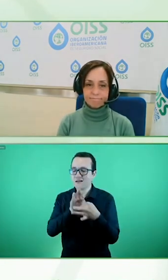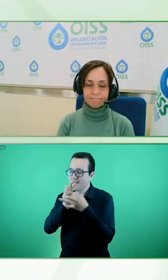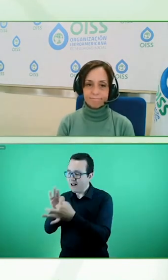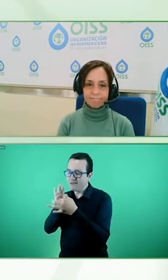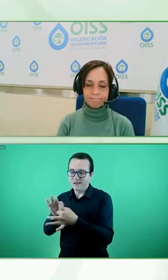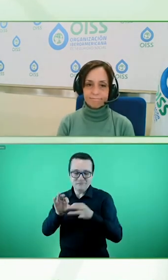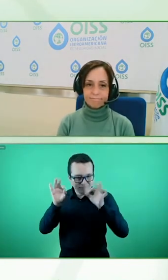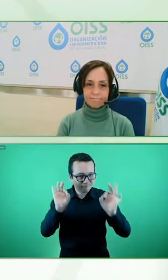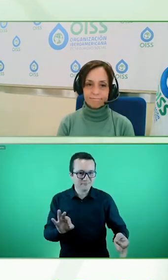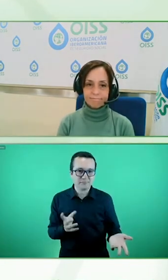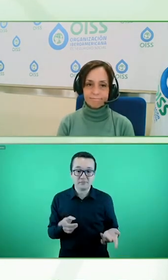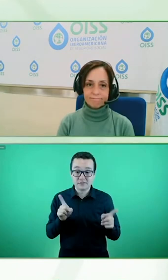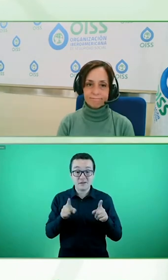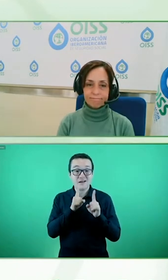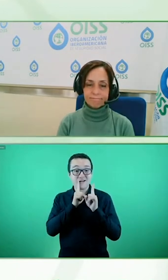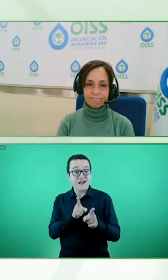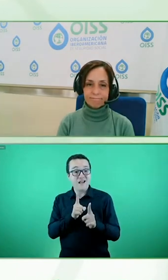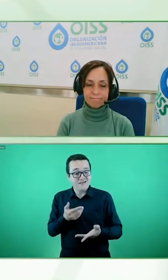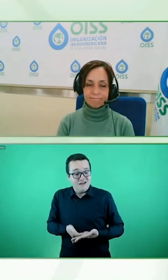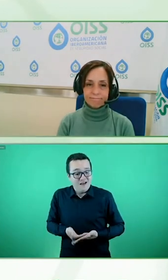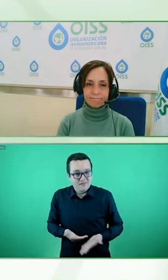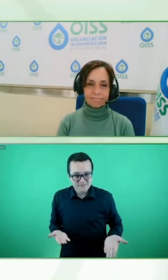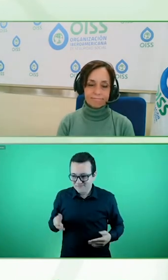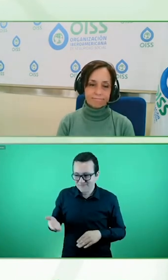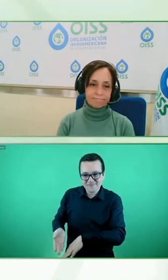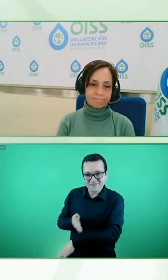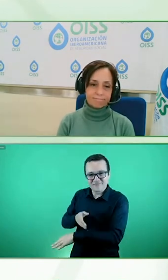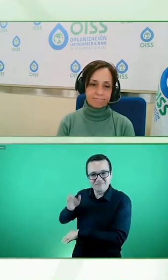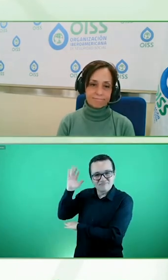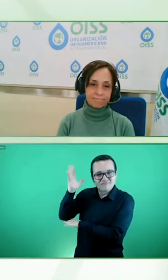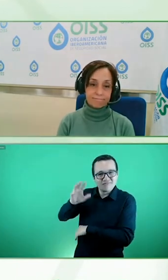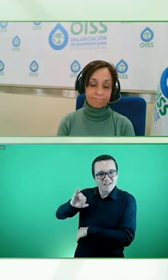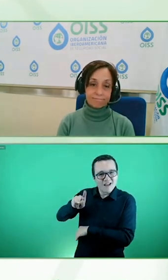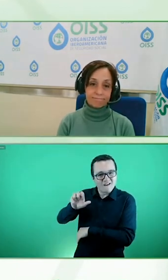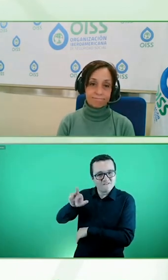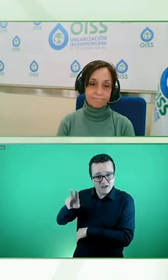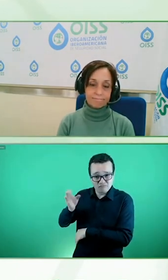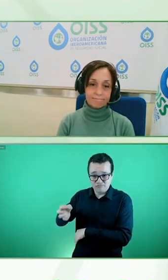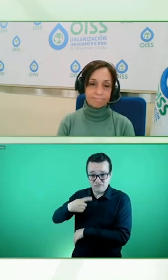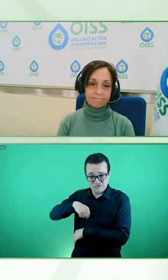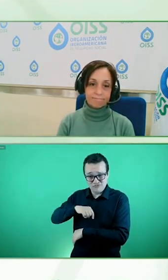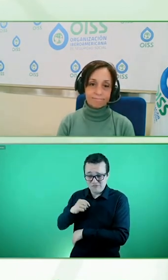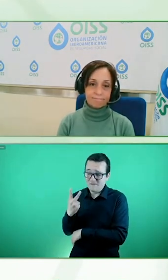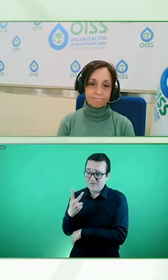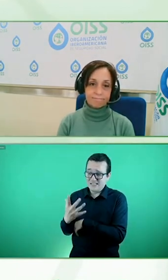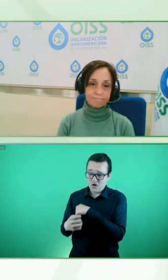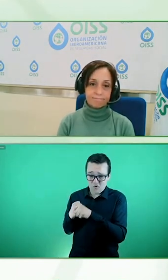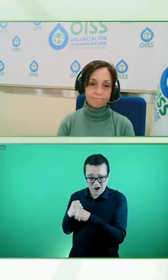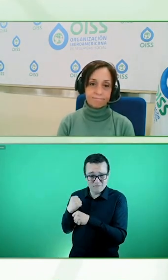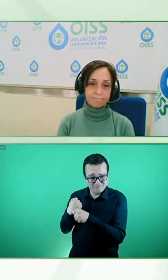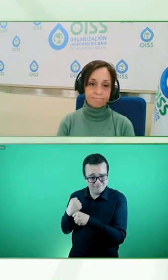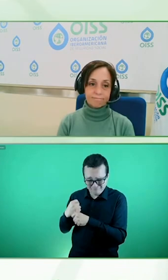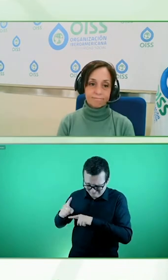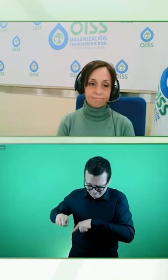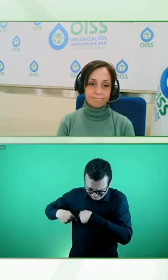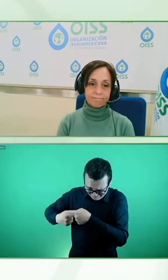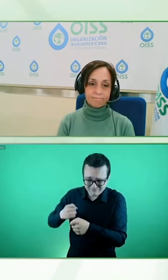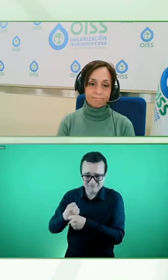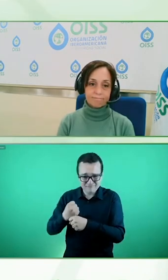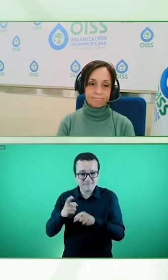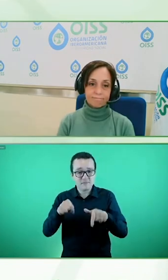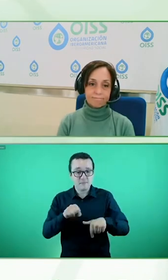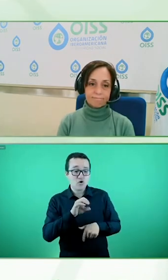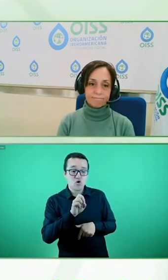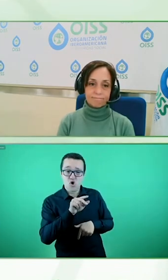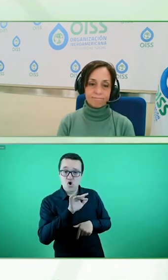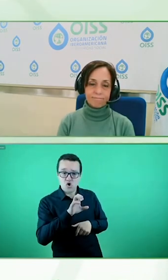comentaba Natalia y Javier la Fundación ONCE de América Latina lleva 25 años trabajando y también la propia Fundación ONCE la propia ONCE el propio Unión